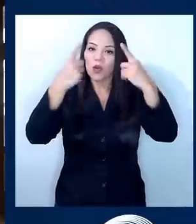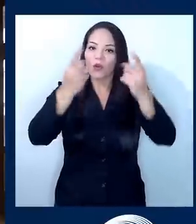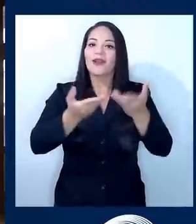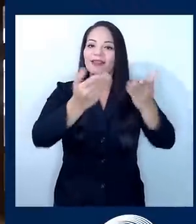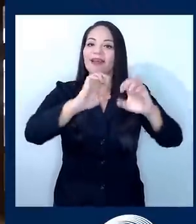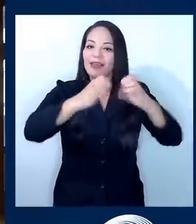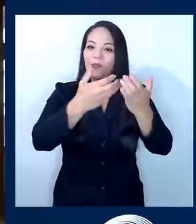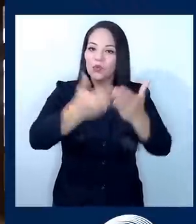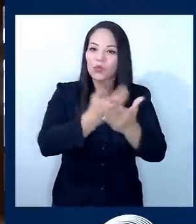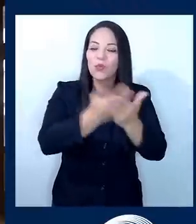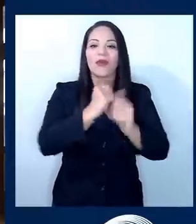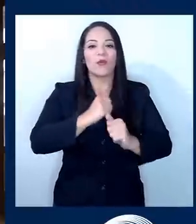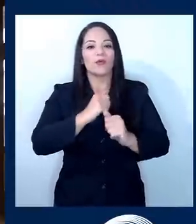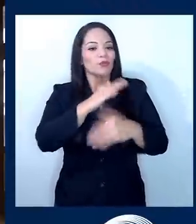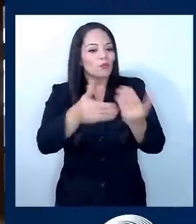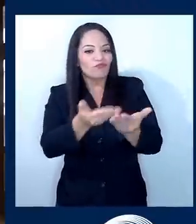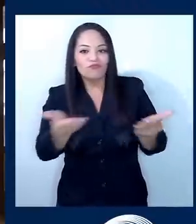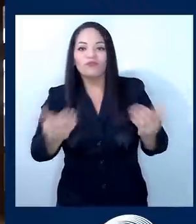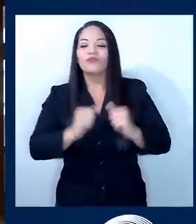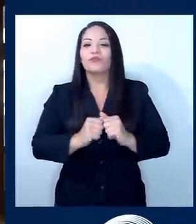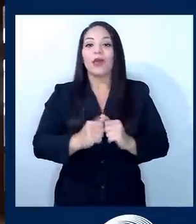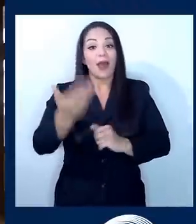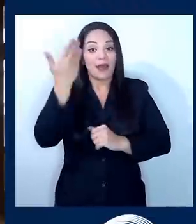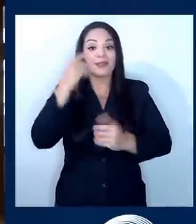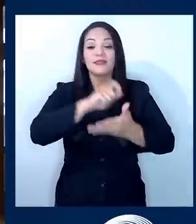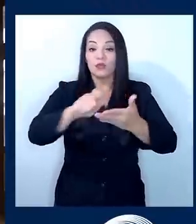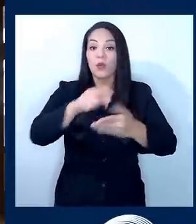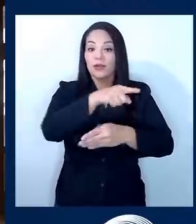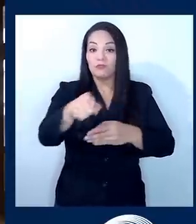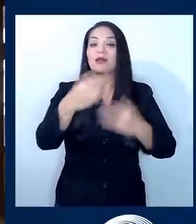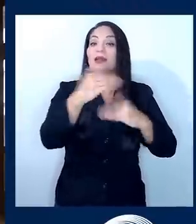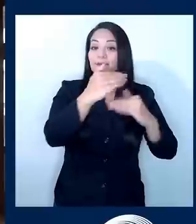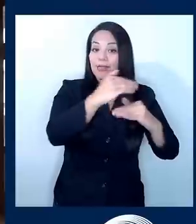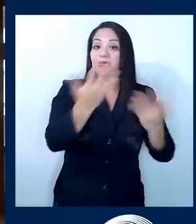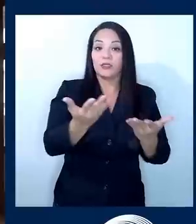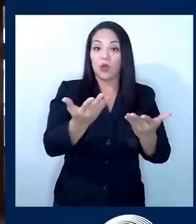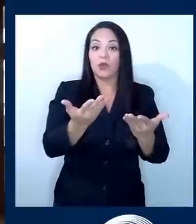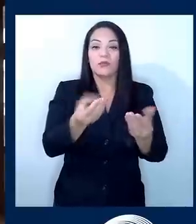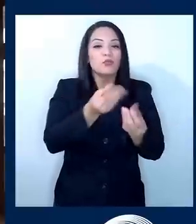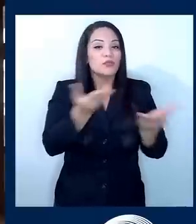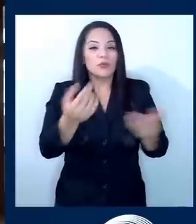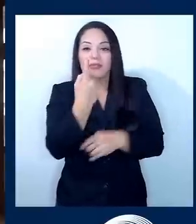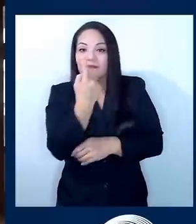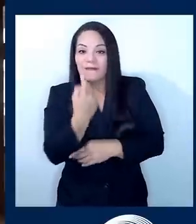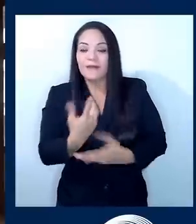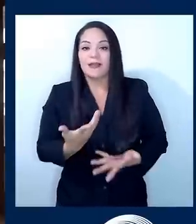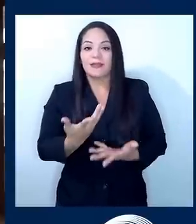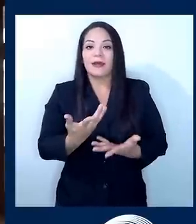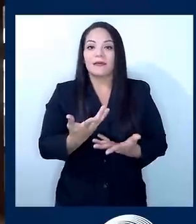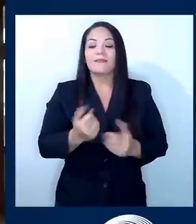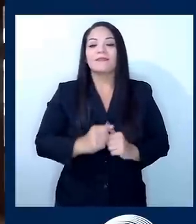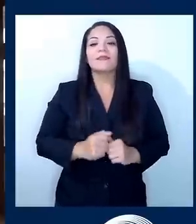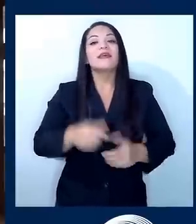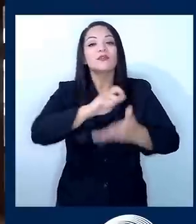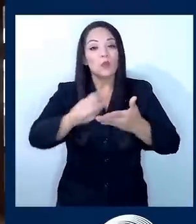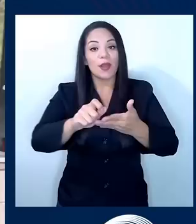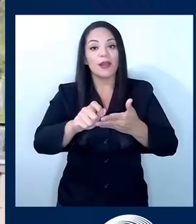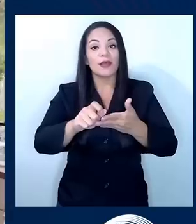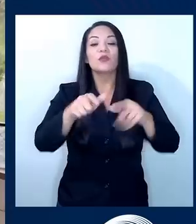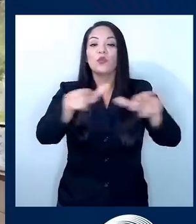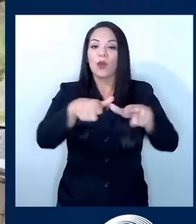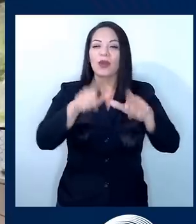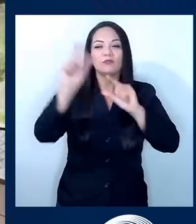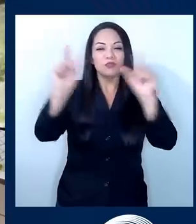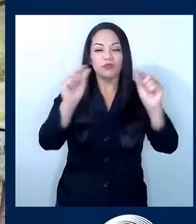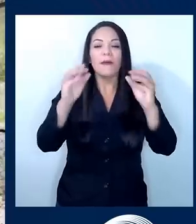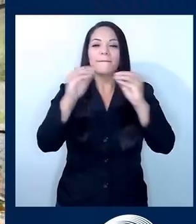renovar escuelas con limitaciones importantes para su funcionamiento, sobre todo escuelas ubicadas en zonas de menor